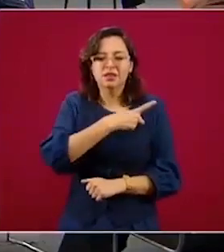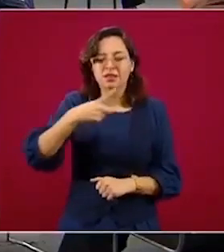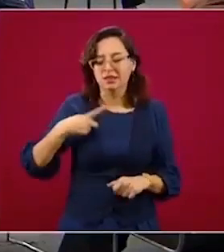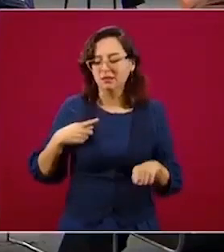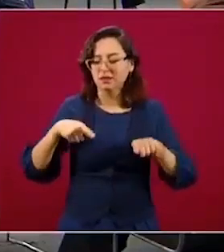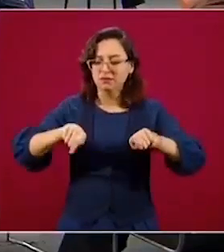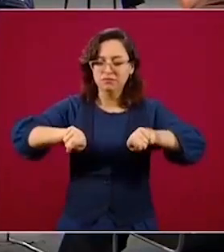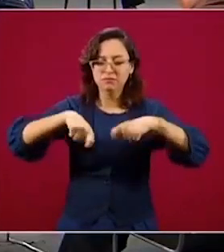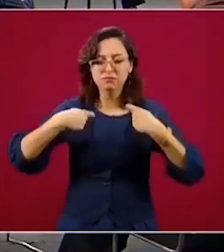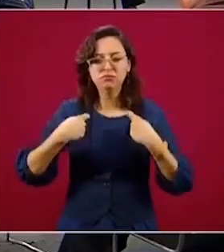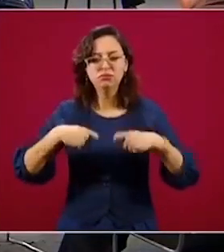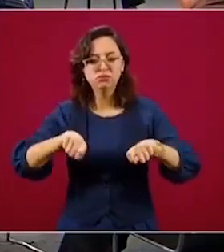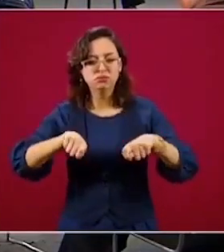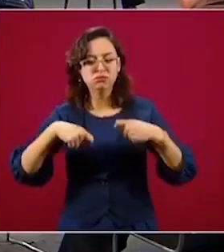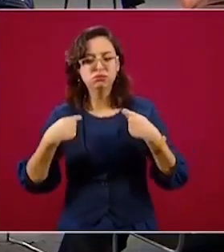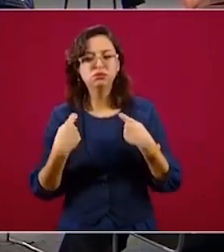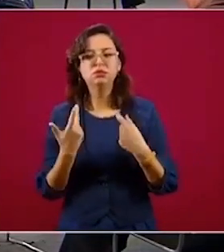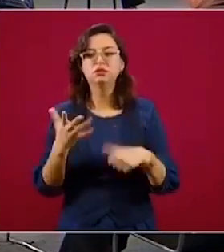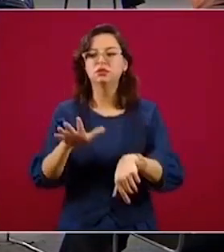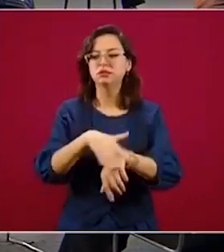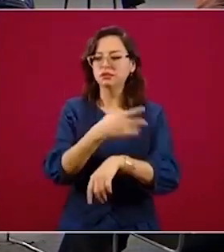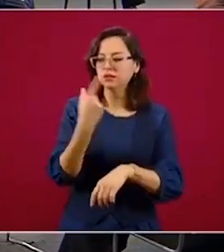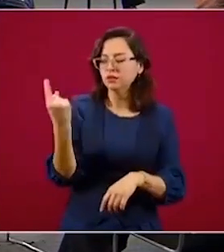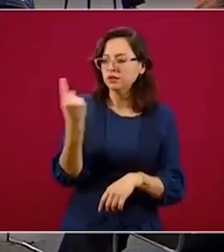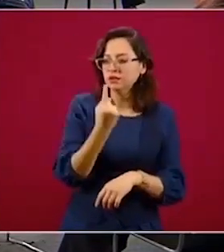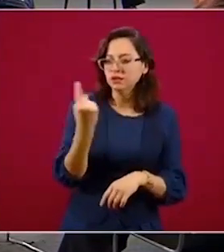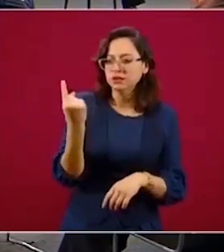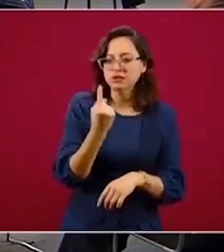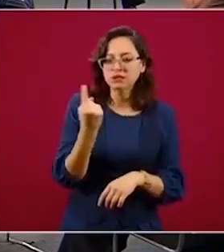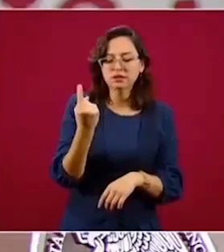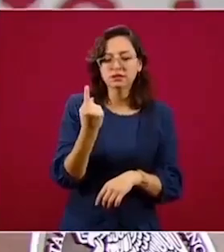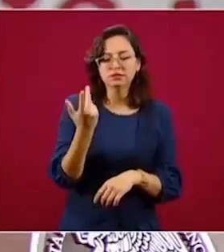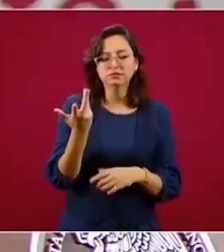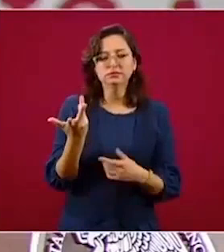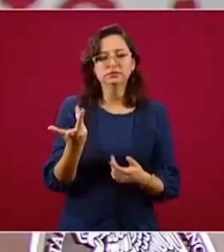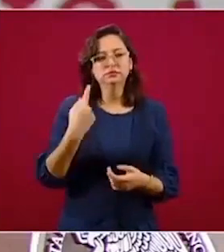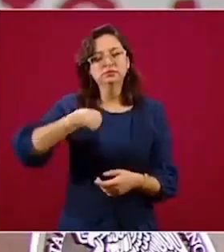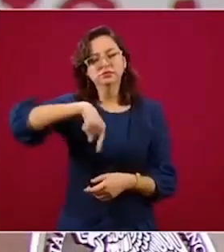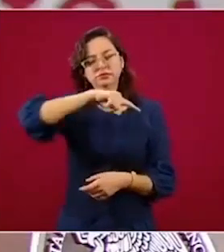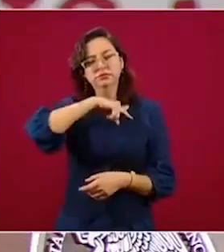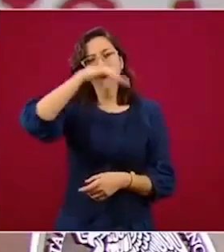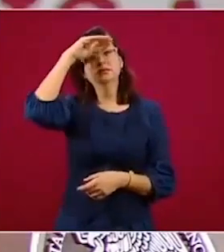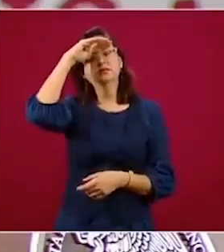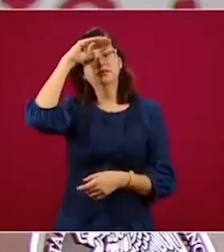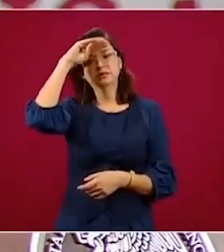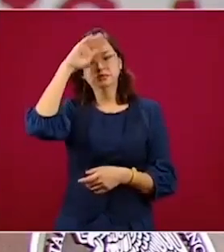Porque teníamos la propuesta